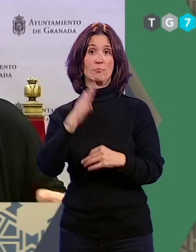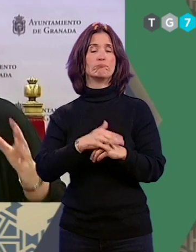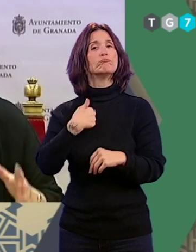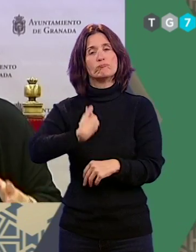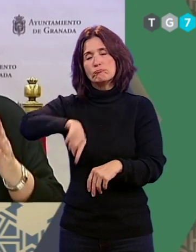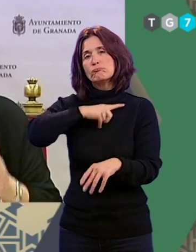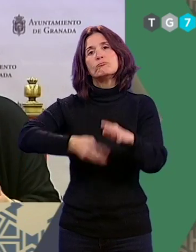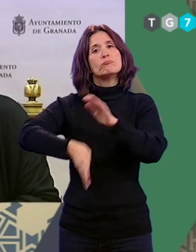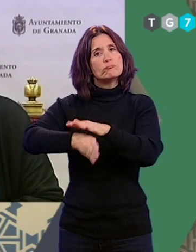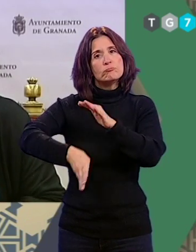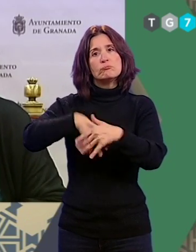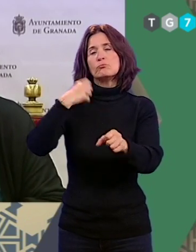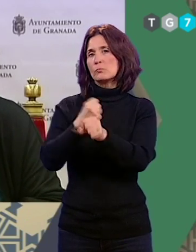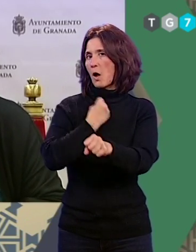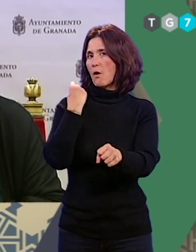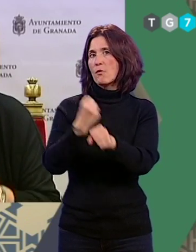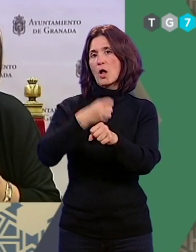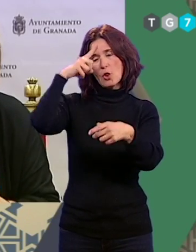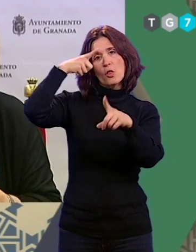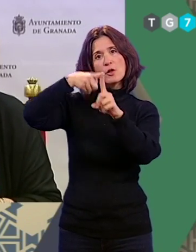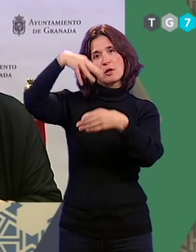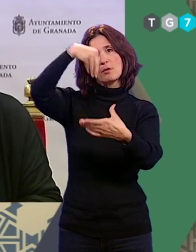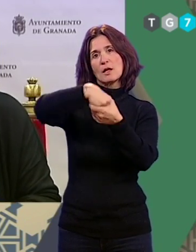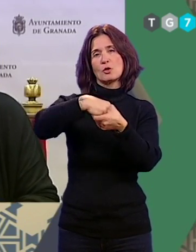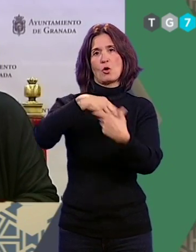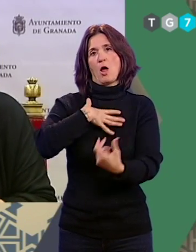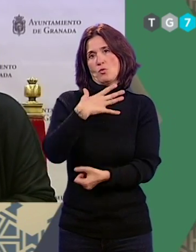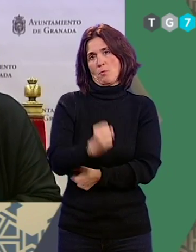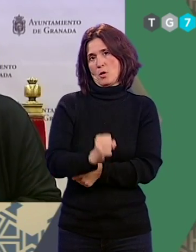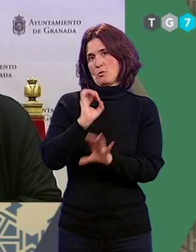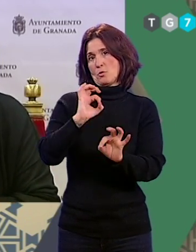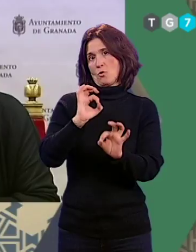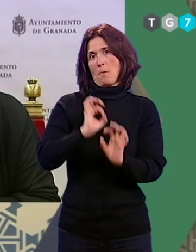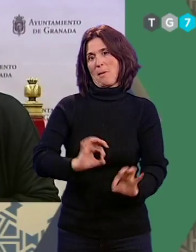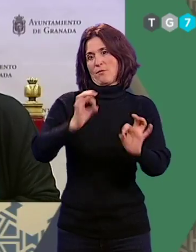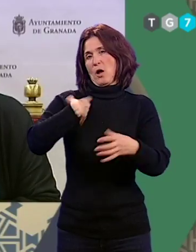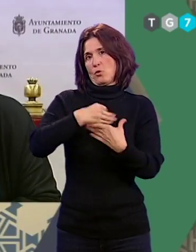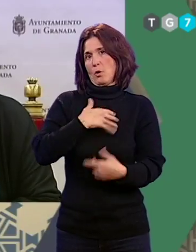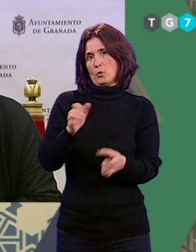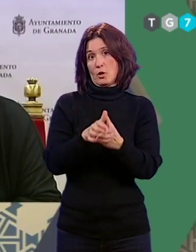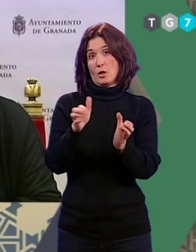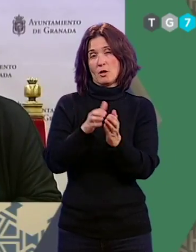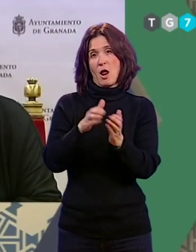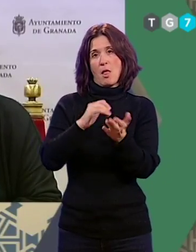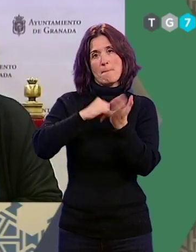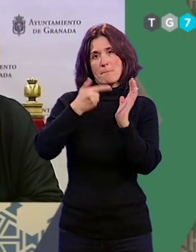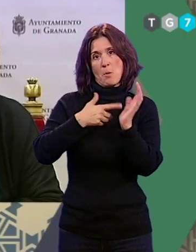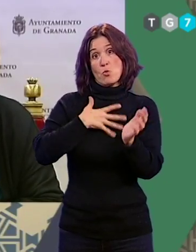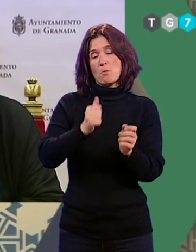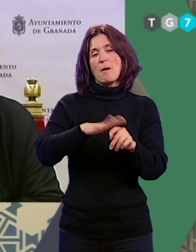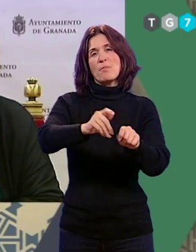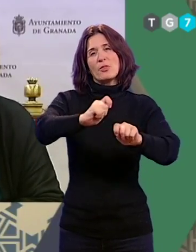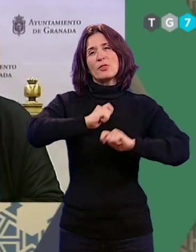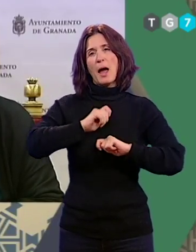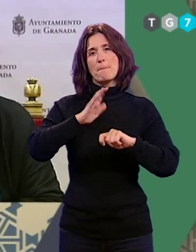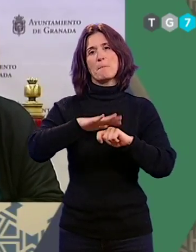seguimos trabajando en un programa municipal, ya específicamente del Ayuntamiento de Granada, que entendemos que nos ayuda